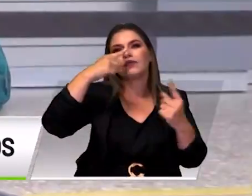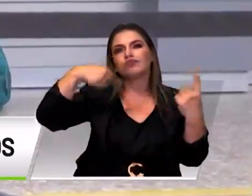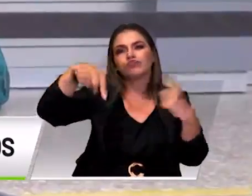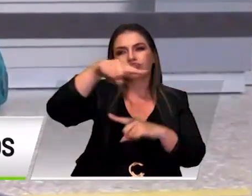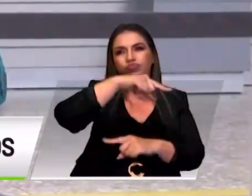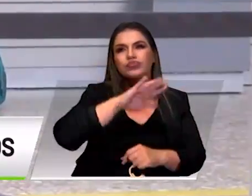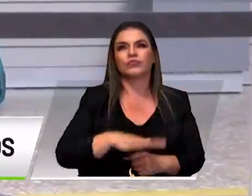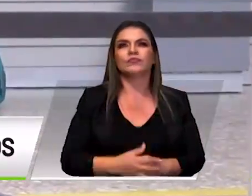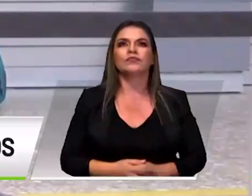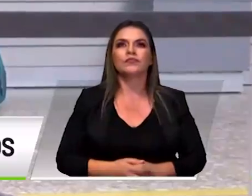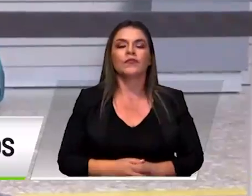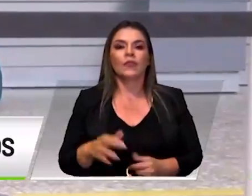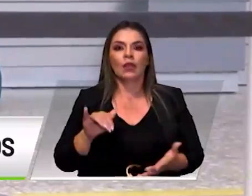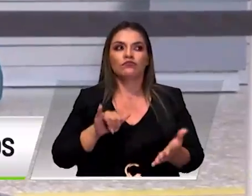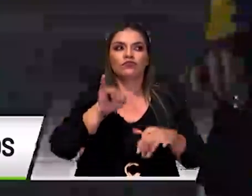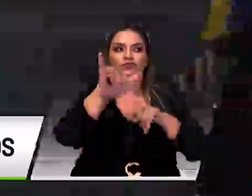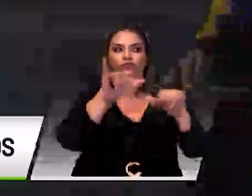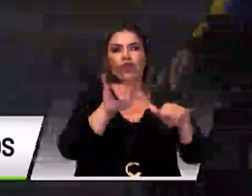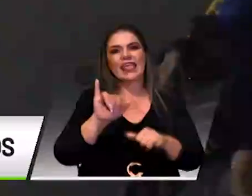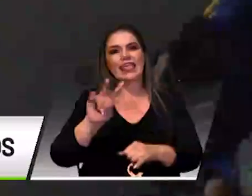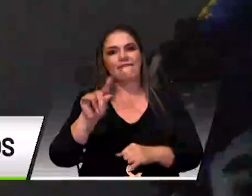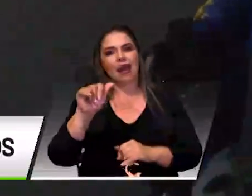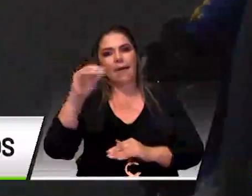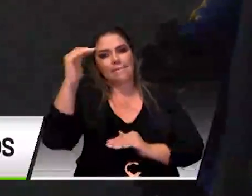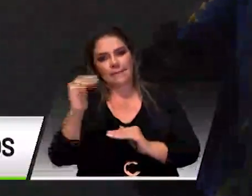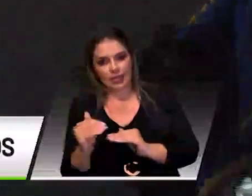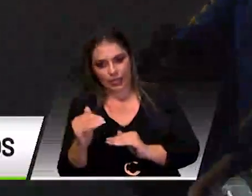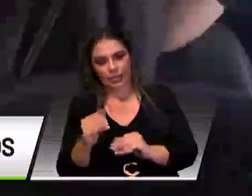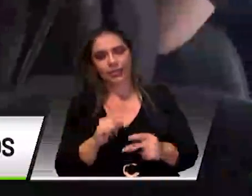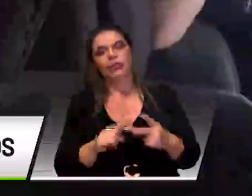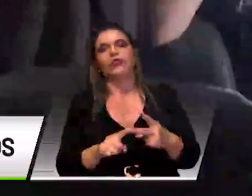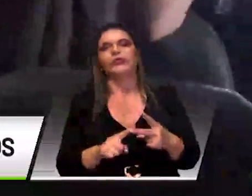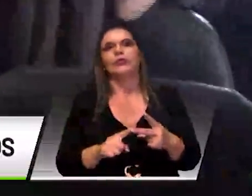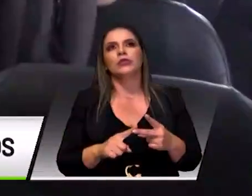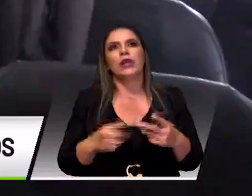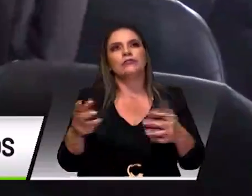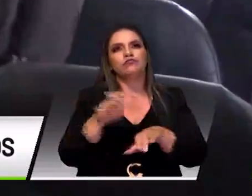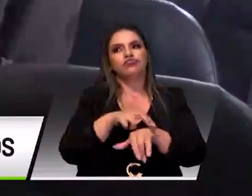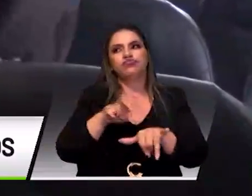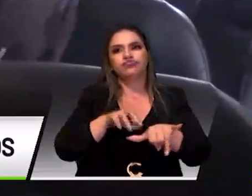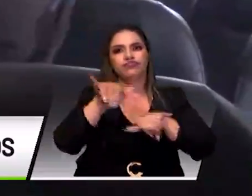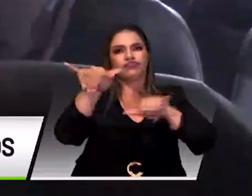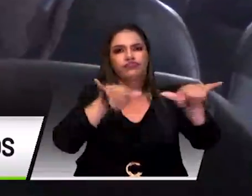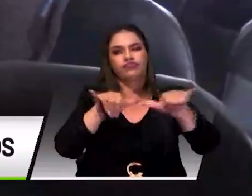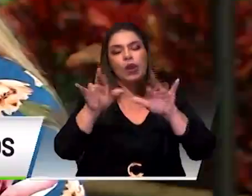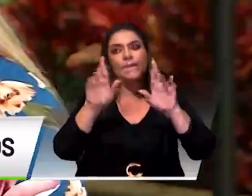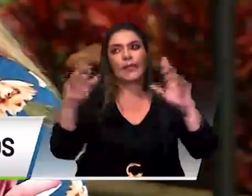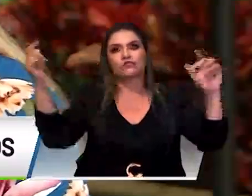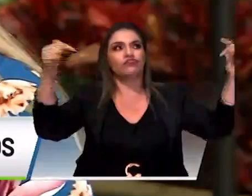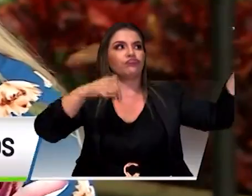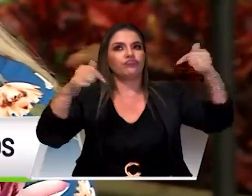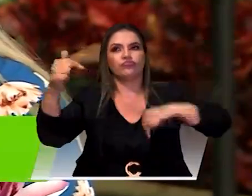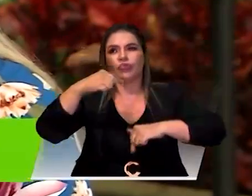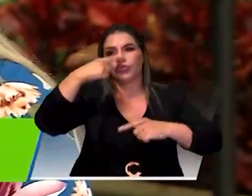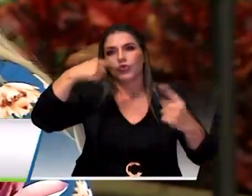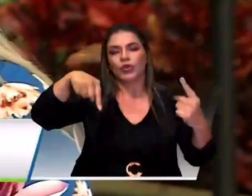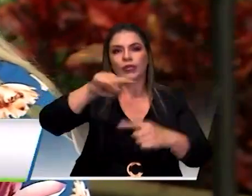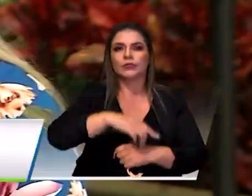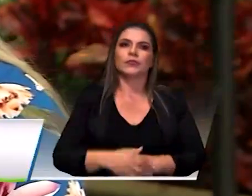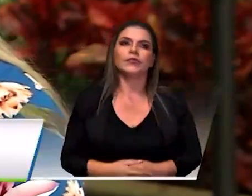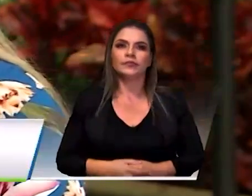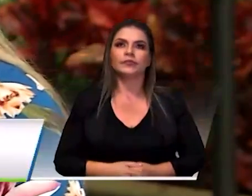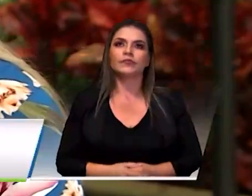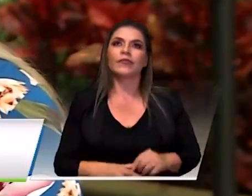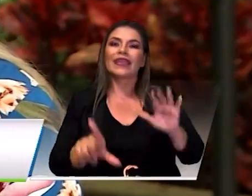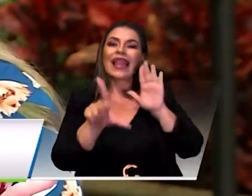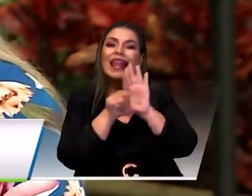la reducción del IVA para tiquetes aéreos al 5% se espera duplicar el número de visitantes. La ley del turismo nos va a llevar un